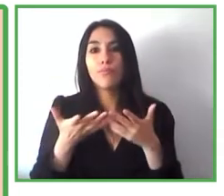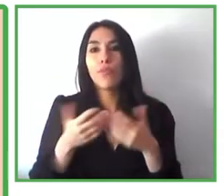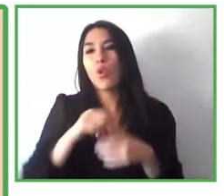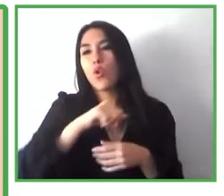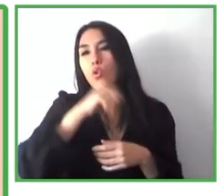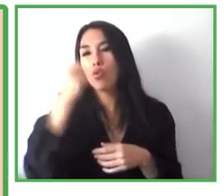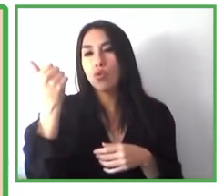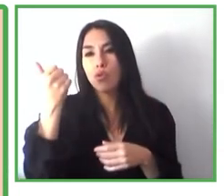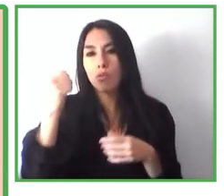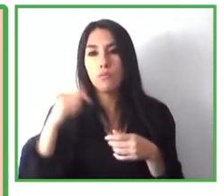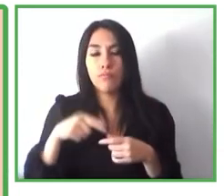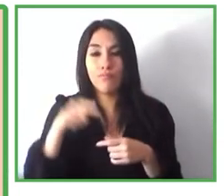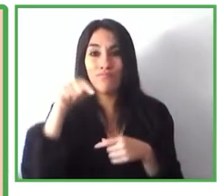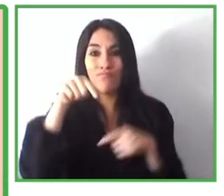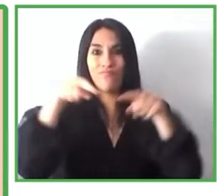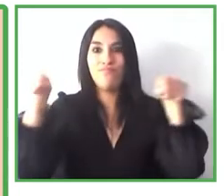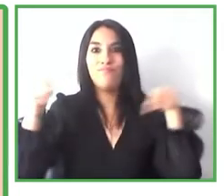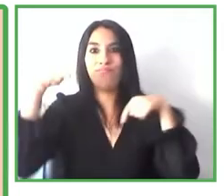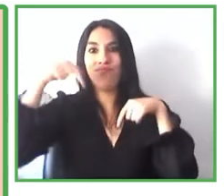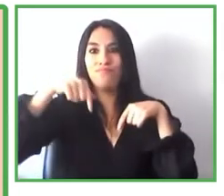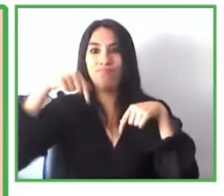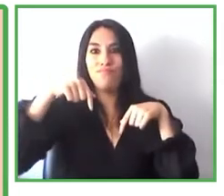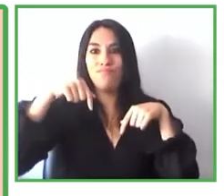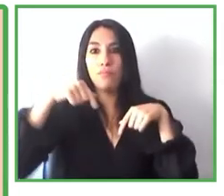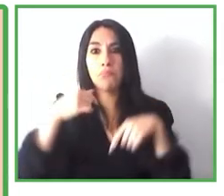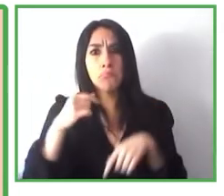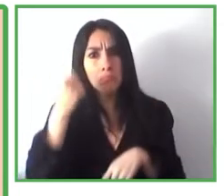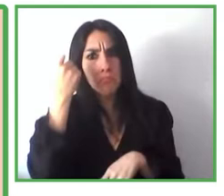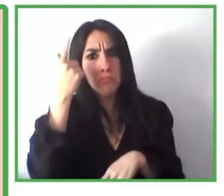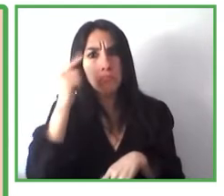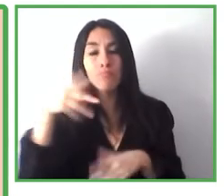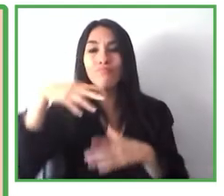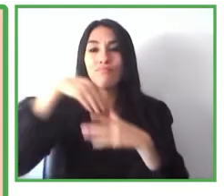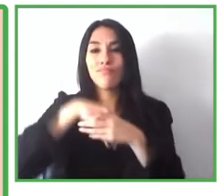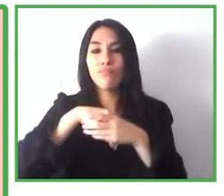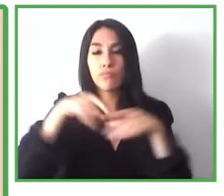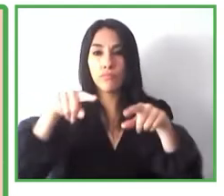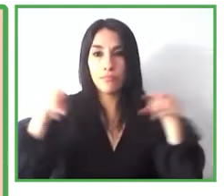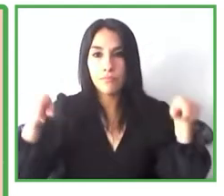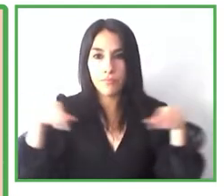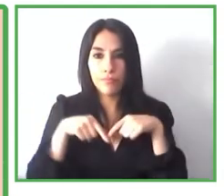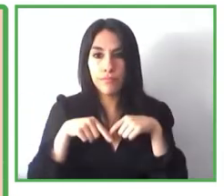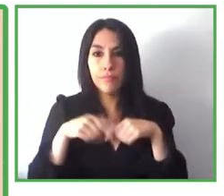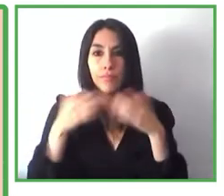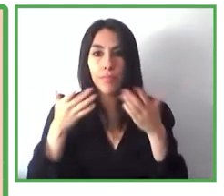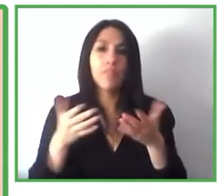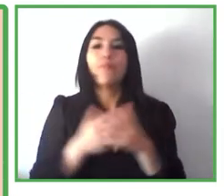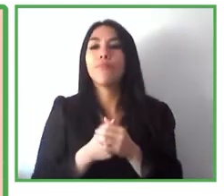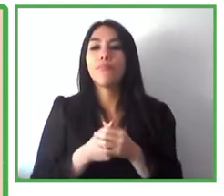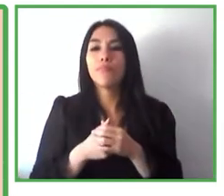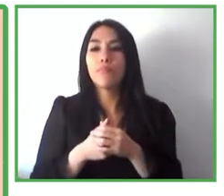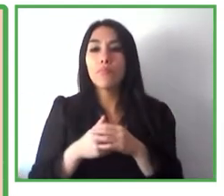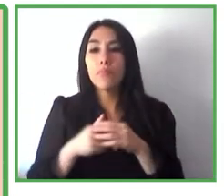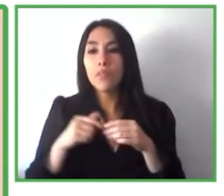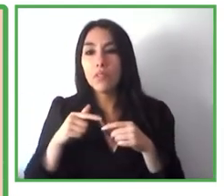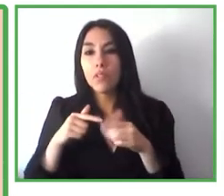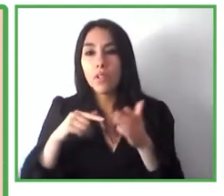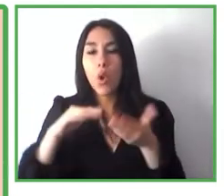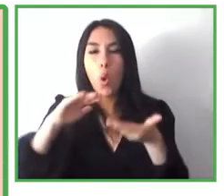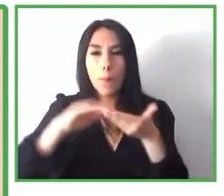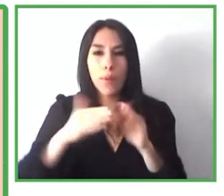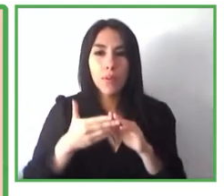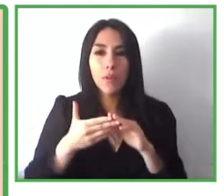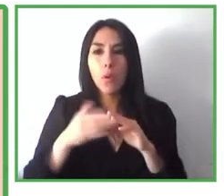el interiorismo de sus espacios que este interiorismo de sus espacios mejor dicho es una herramienta estratégica o un vector de innovación